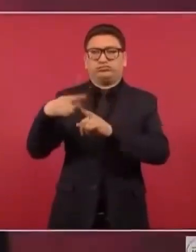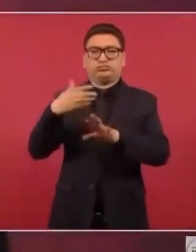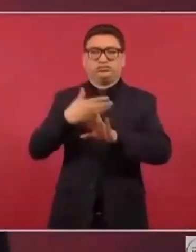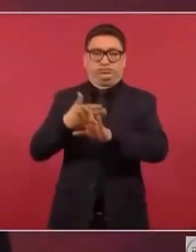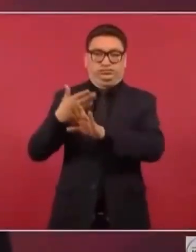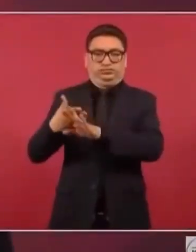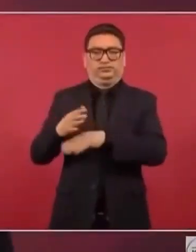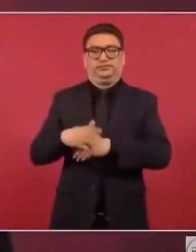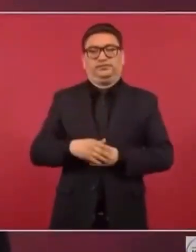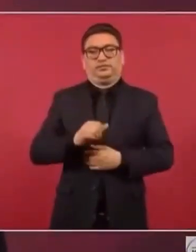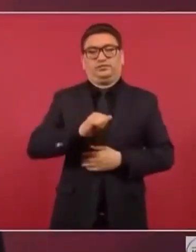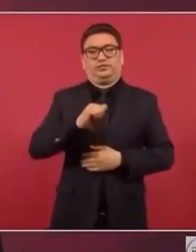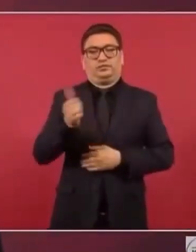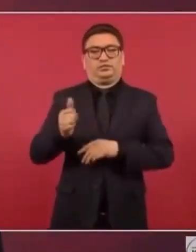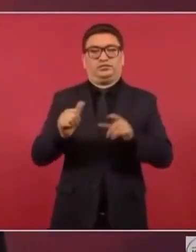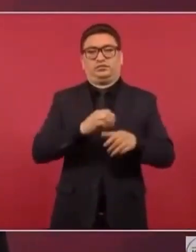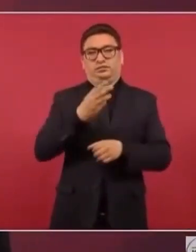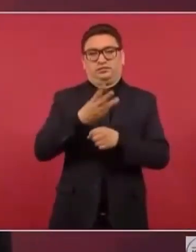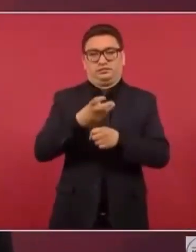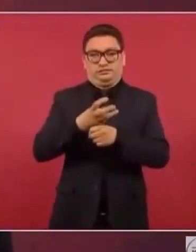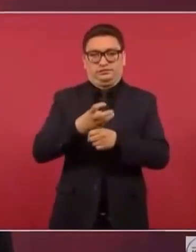Vamos con la tercera.